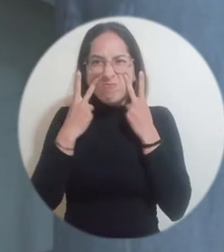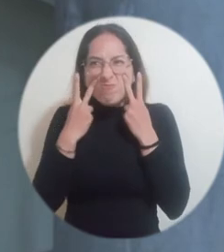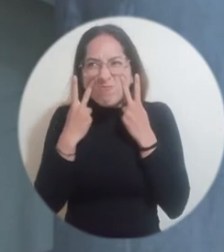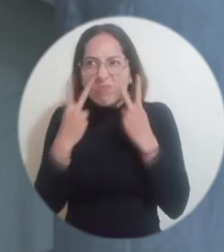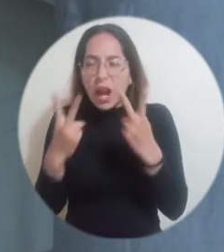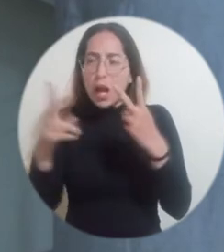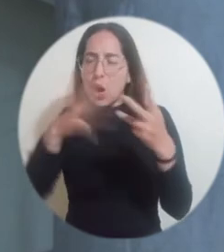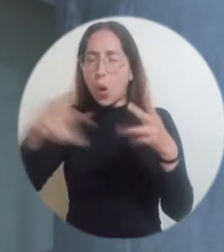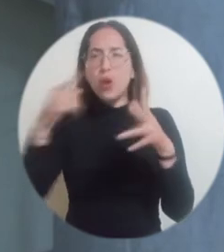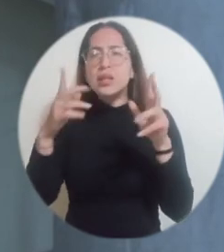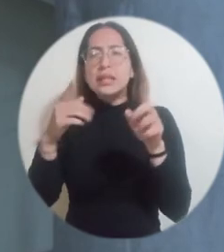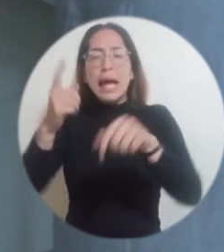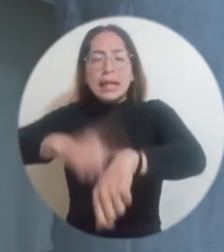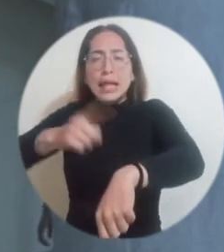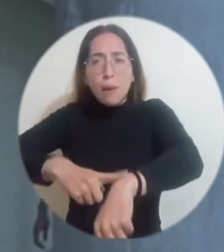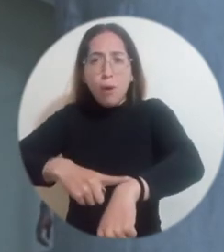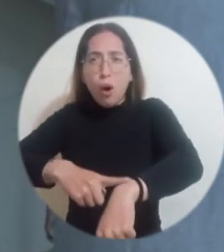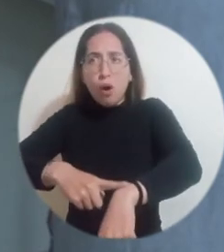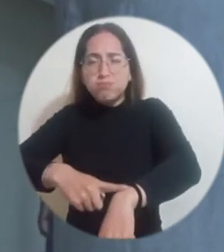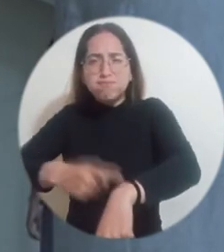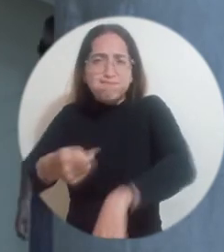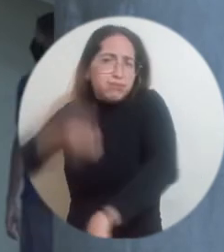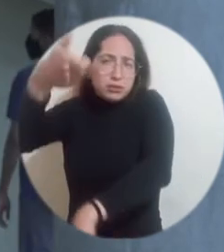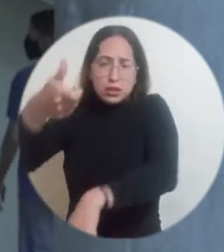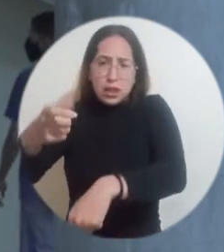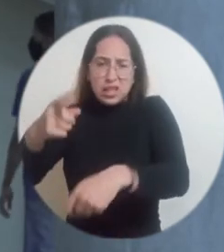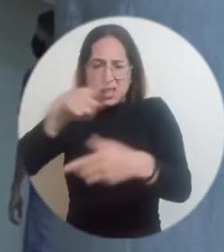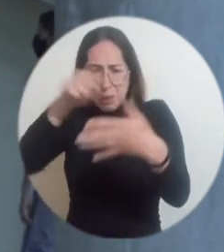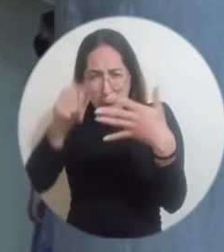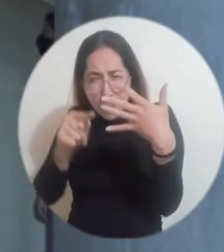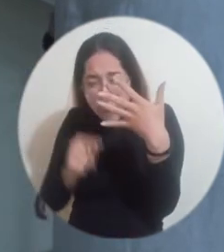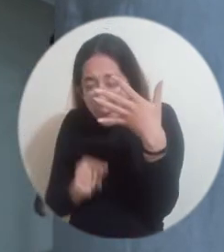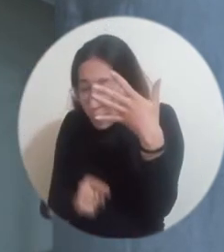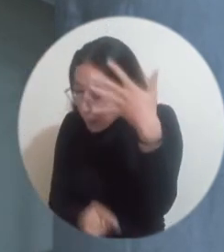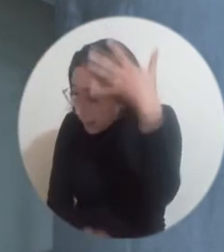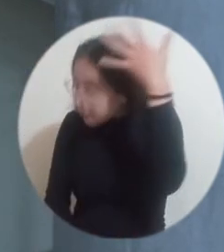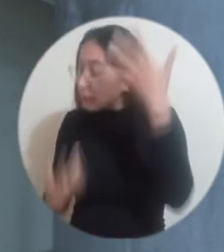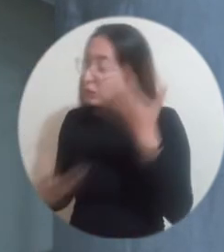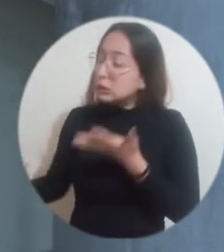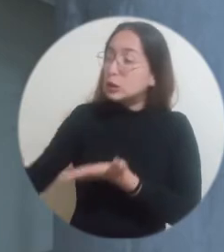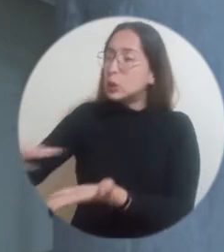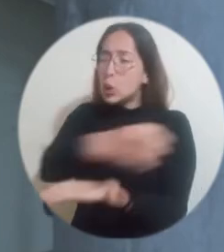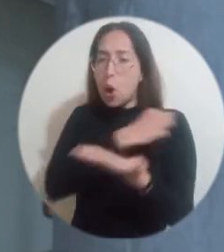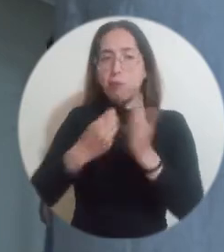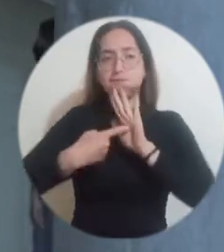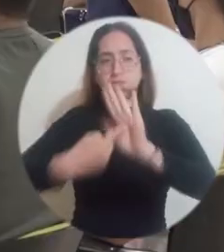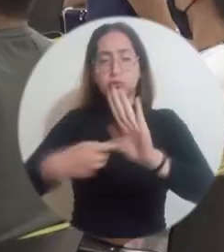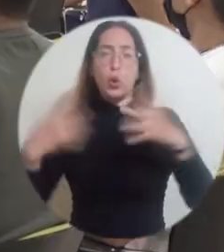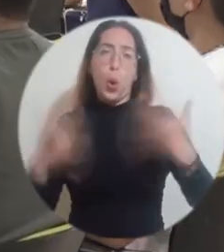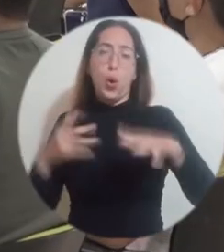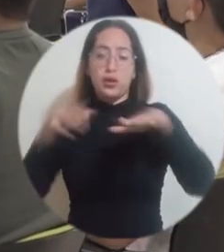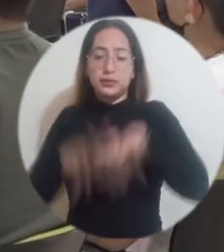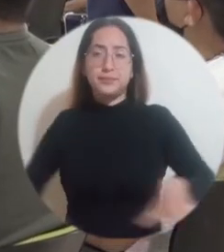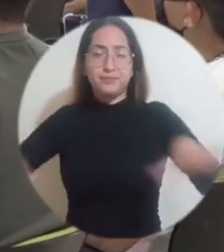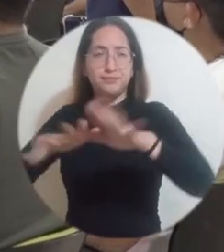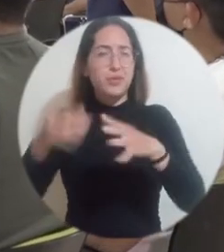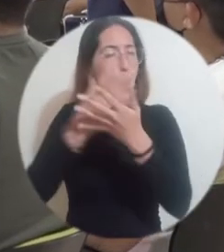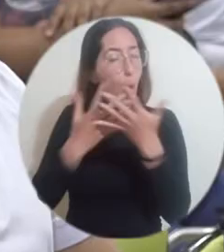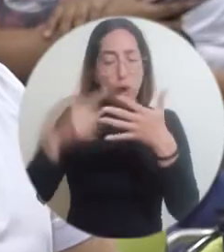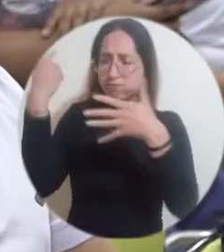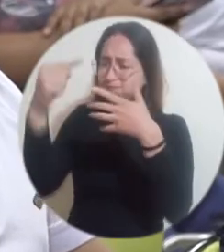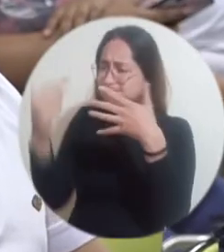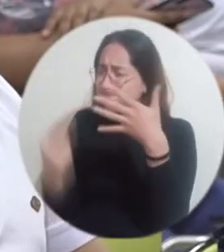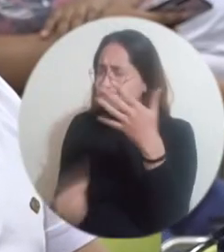la conclusión es que se queda uno asombrado de ver cuántas cosas logramos consolidar en tan corto tiempo. Bajo el principio de